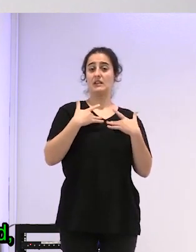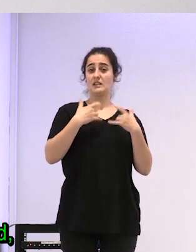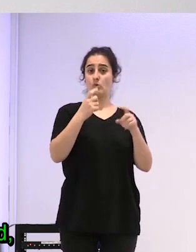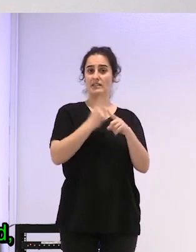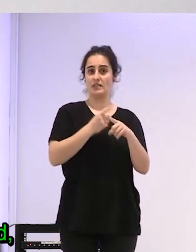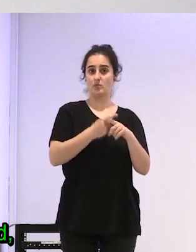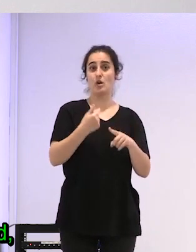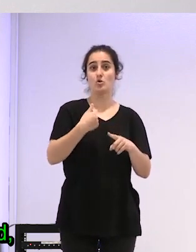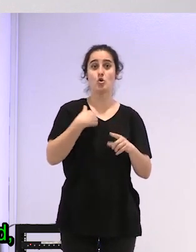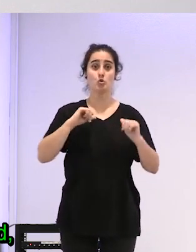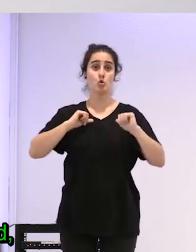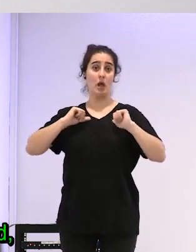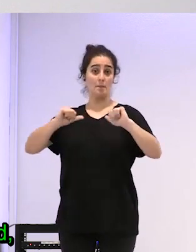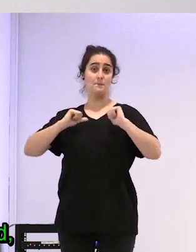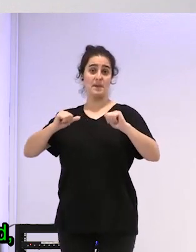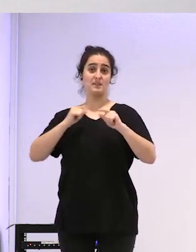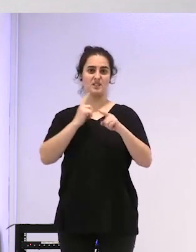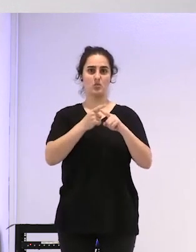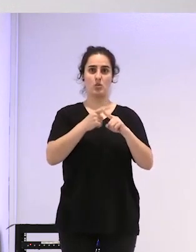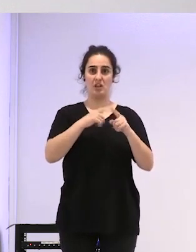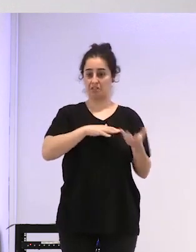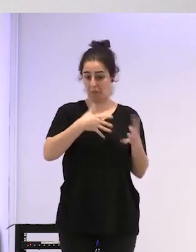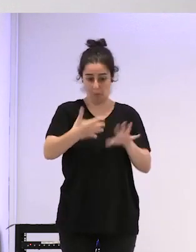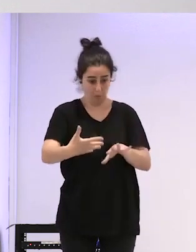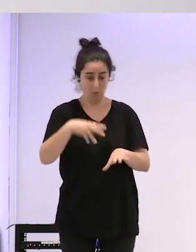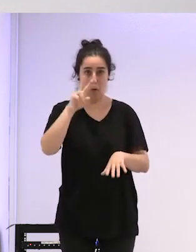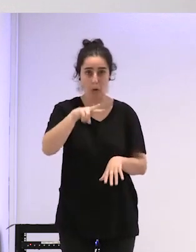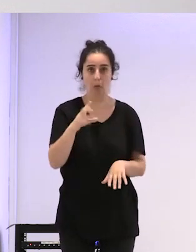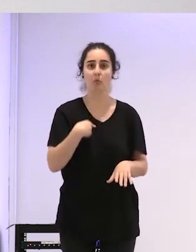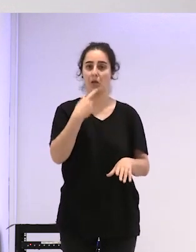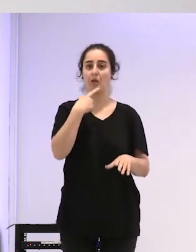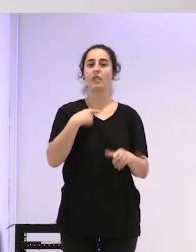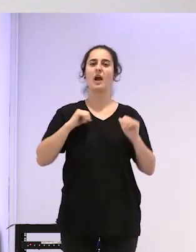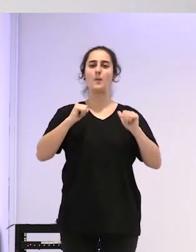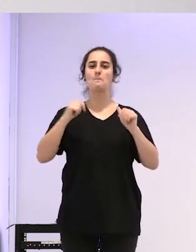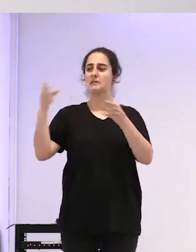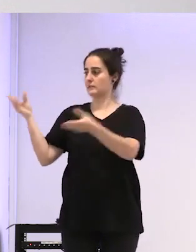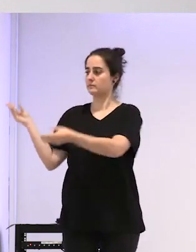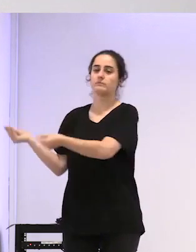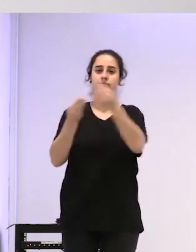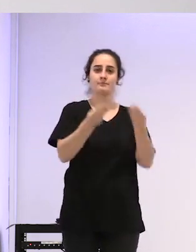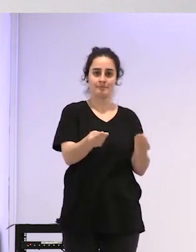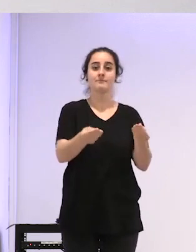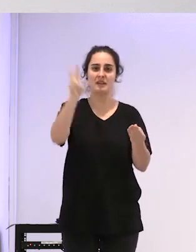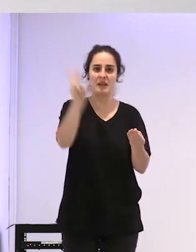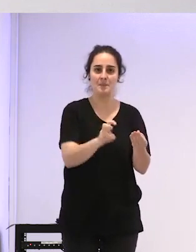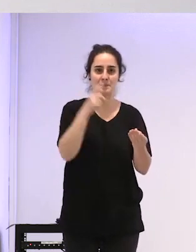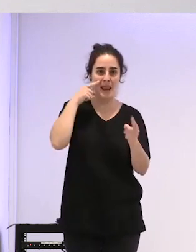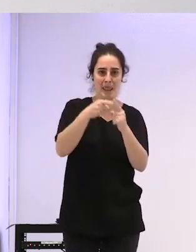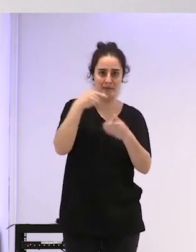sexualidad que lo he ejercido en mi vida y mi máster y digo bueno pues ahora me sirve ¿no? o sea que